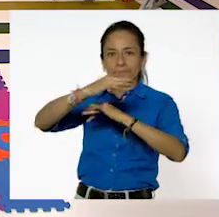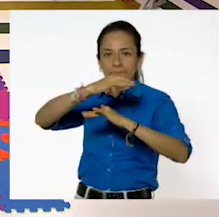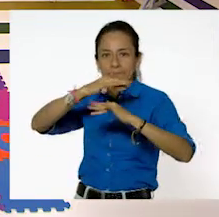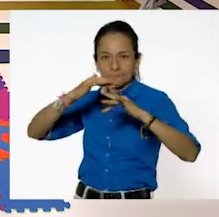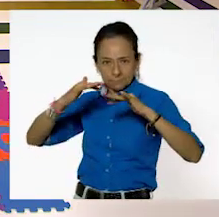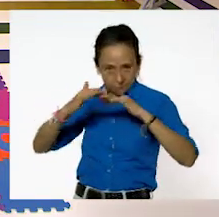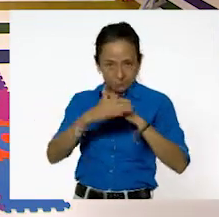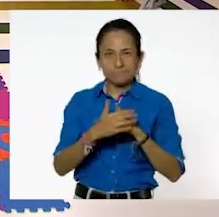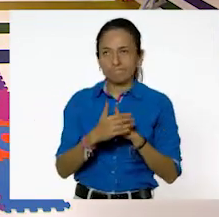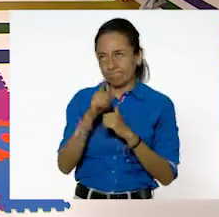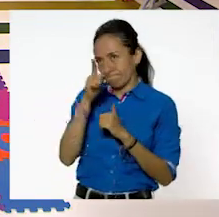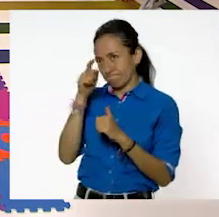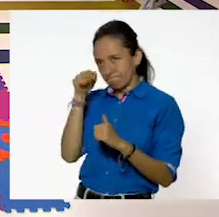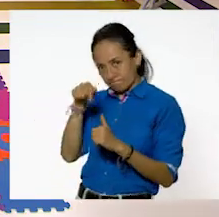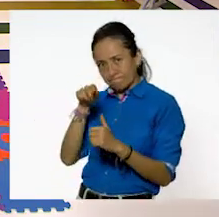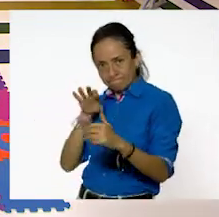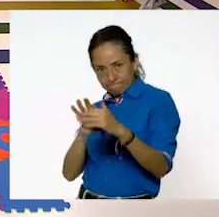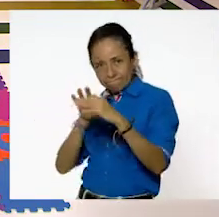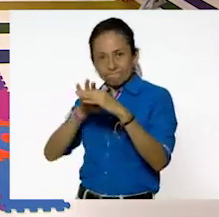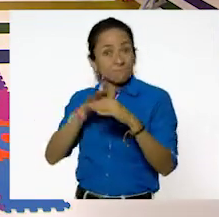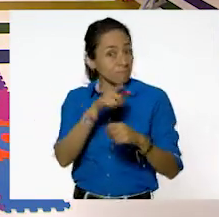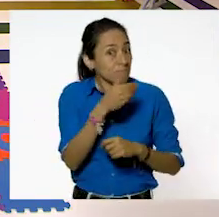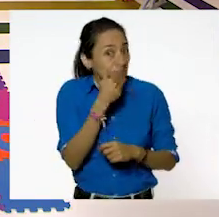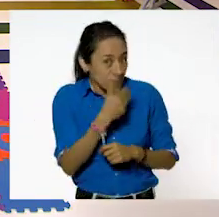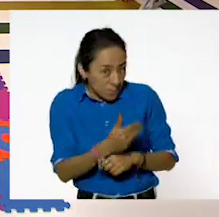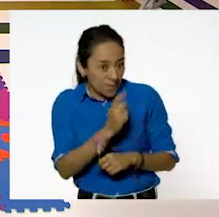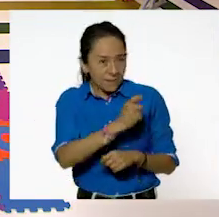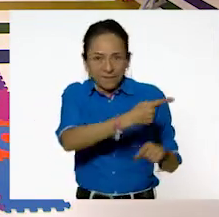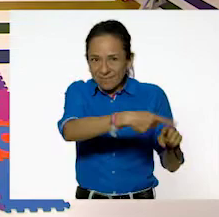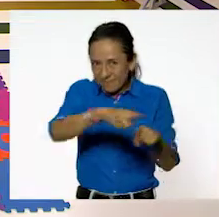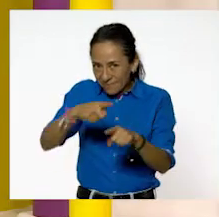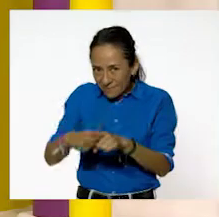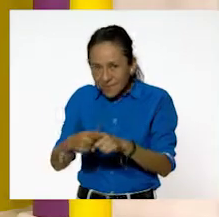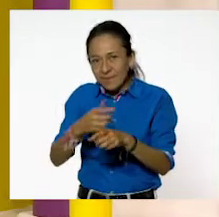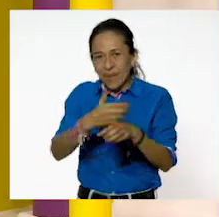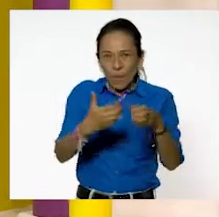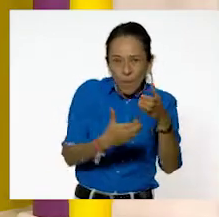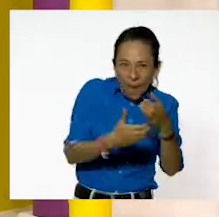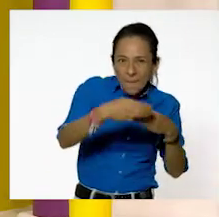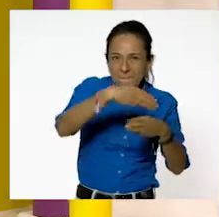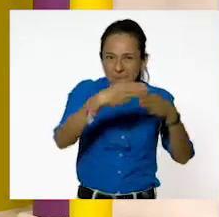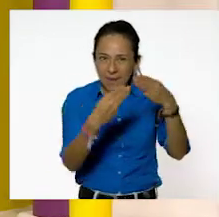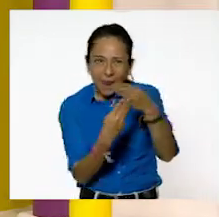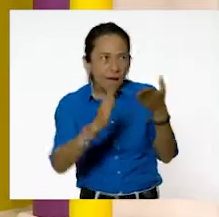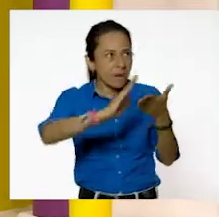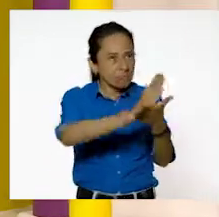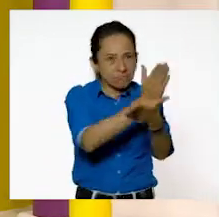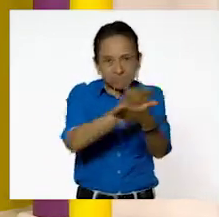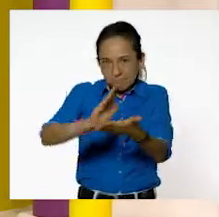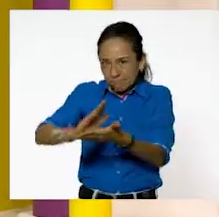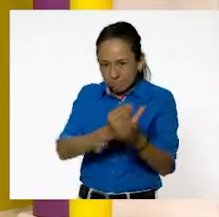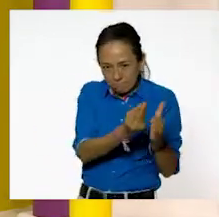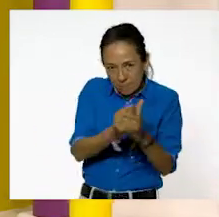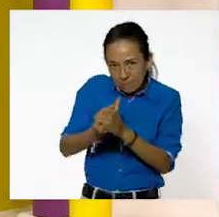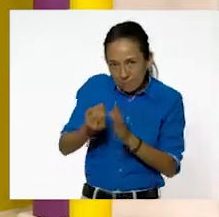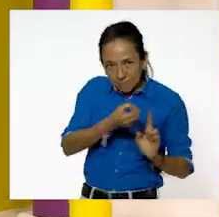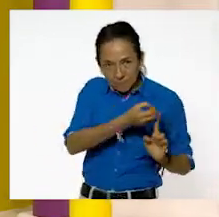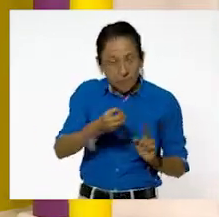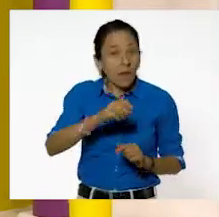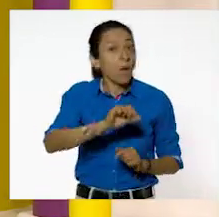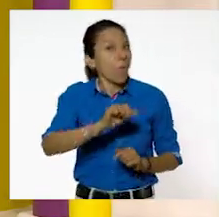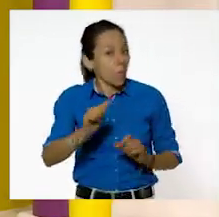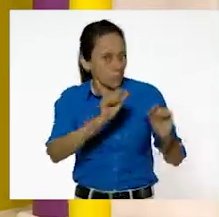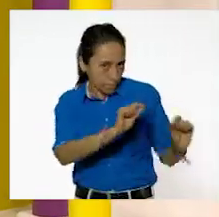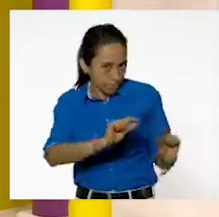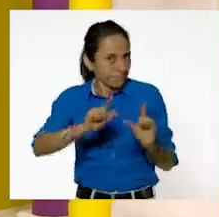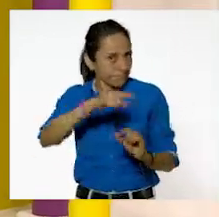Vamos muy bien empezando esta clasificación de materiales y objetos. Atentos con la siguiente, porque en esta imagen se les va